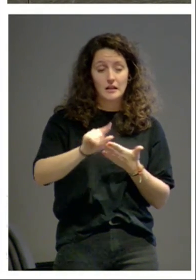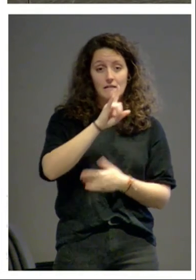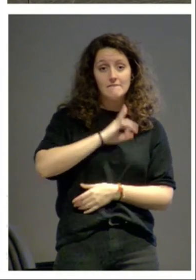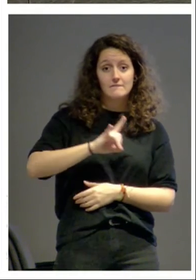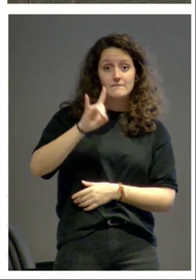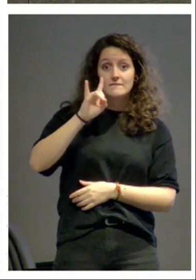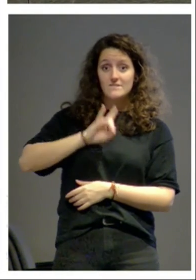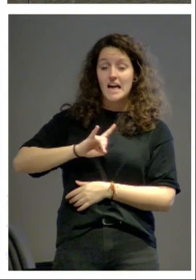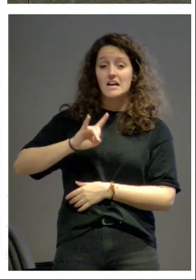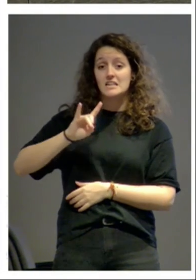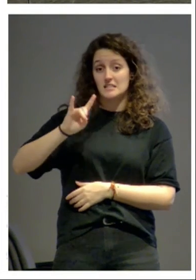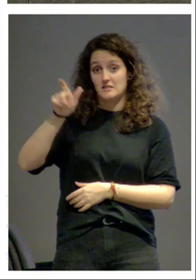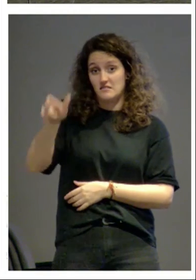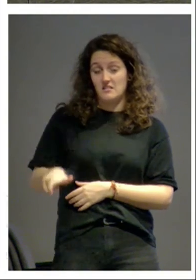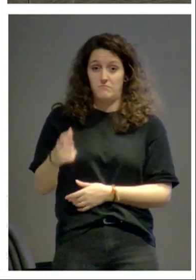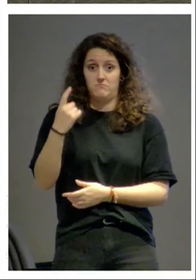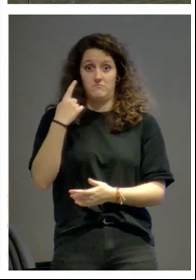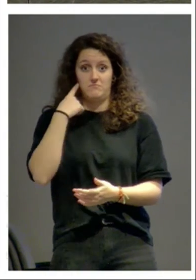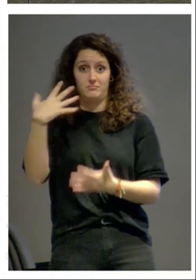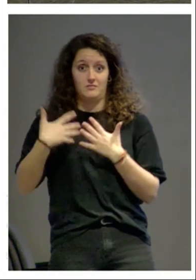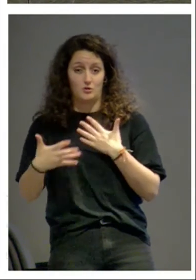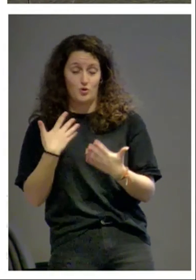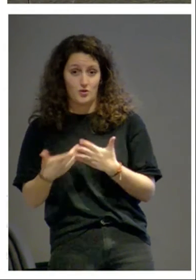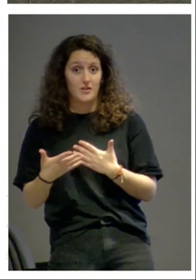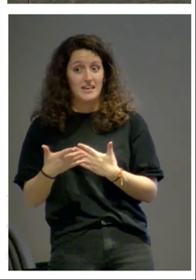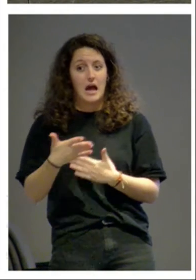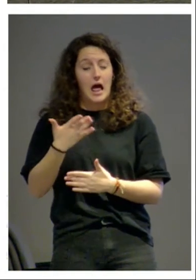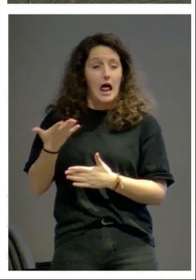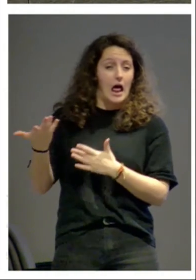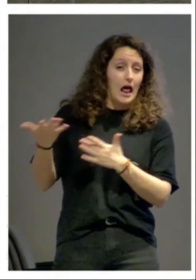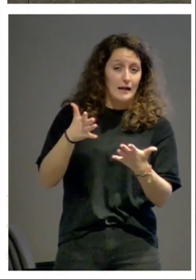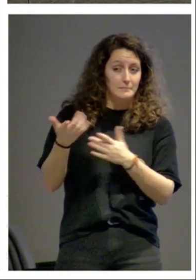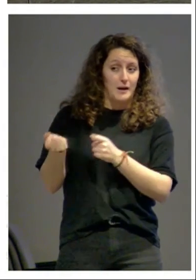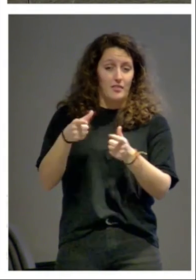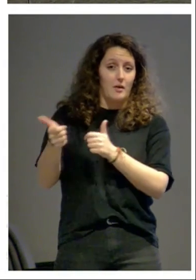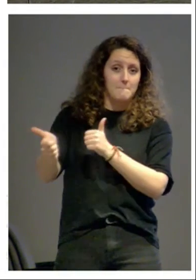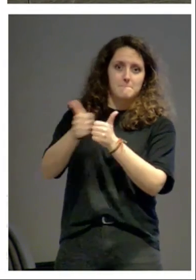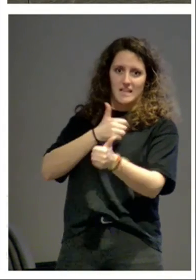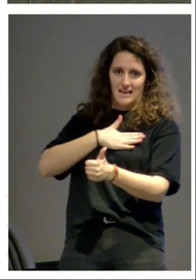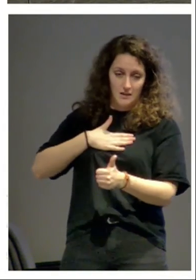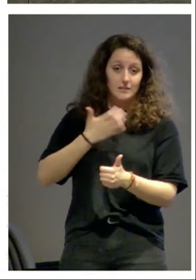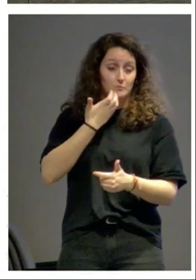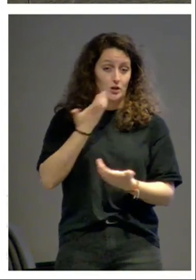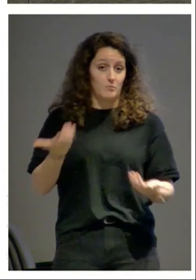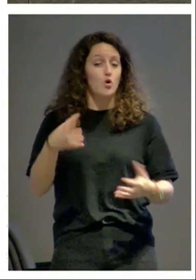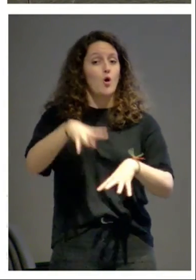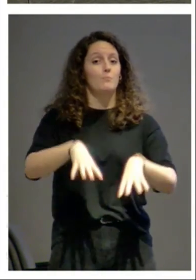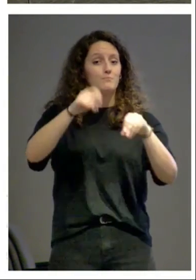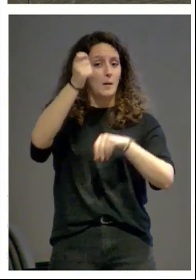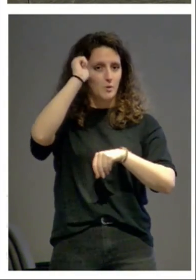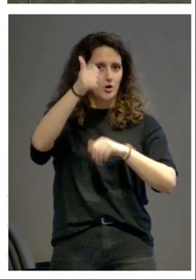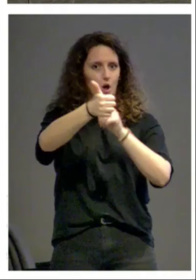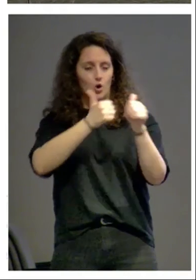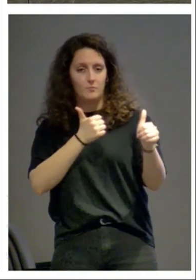a Shakespeare y querían algo en esa línea cuando se copia la catedral de Pamplona por ejemplo